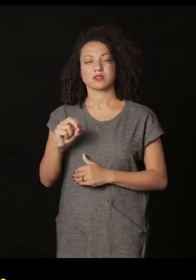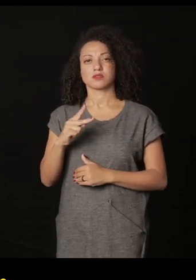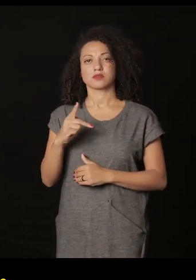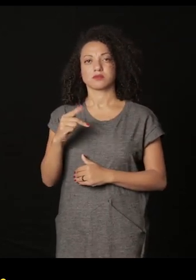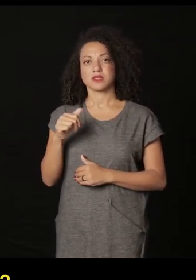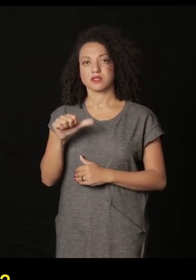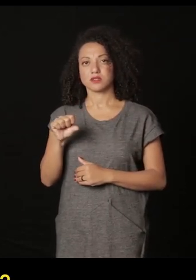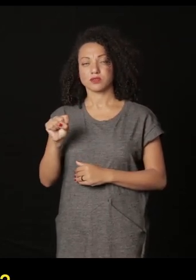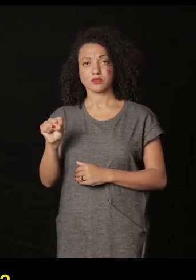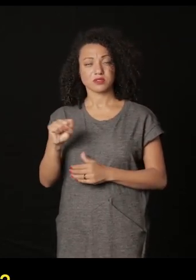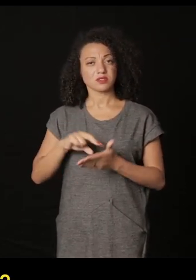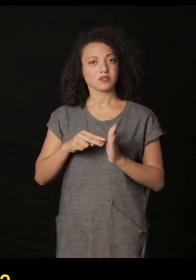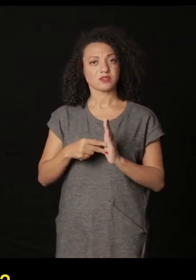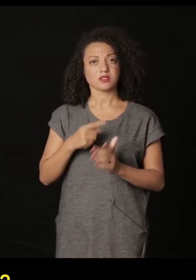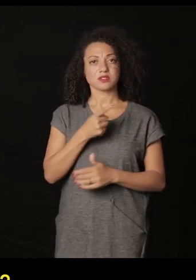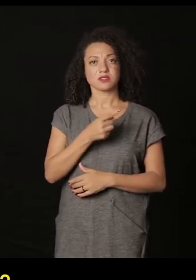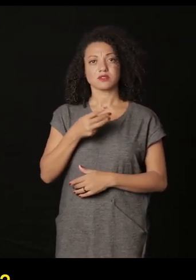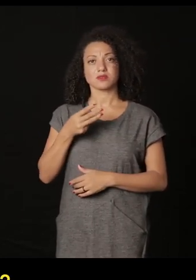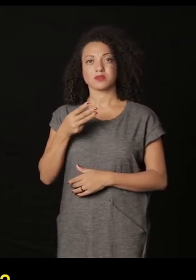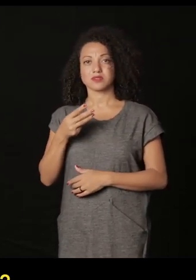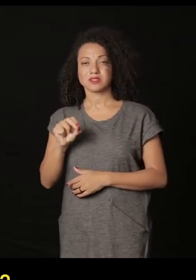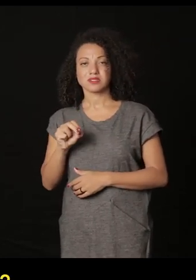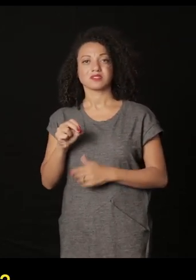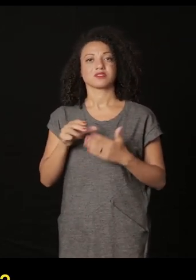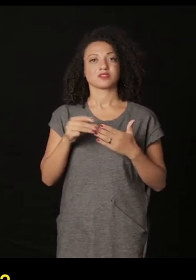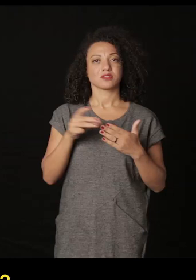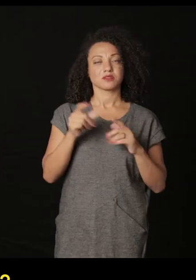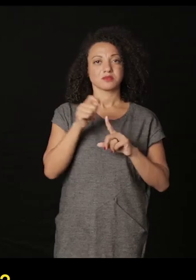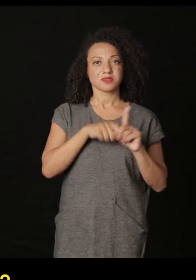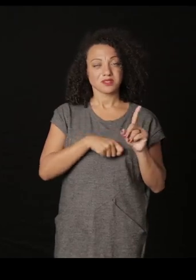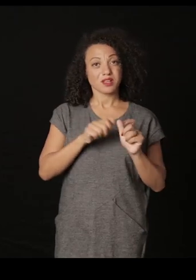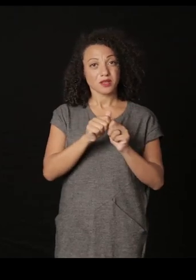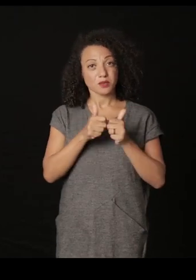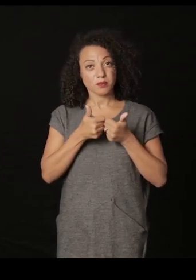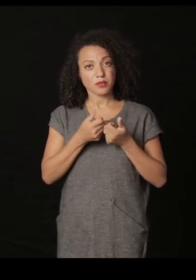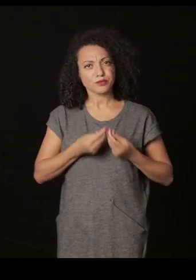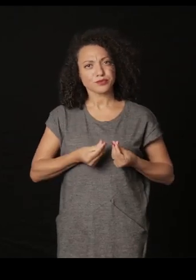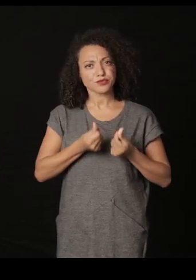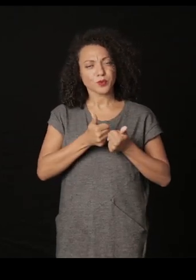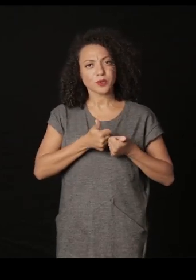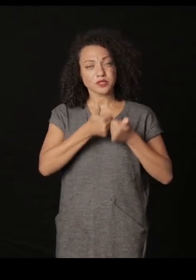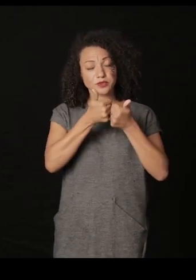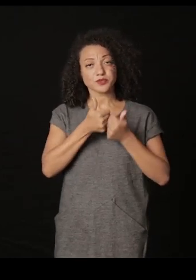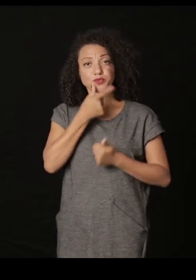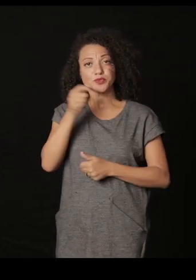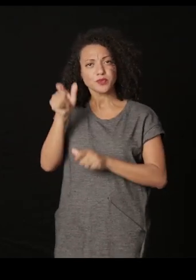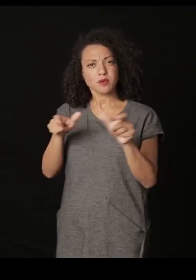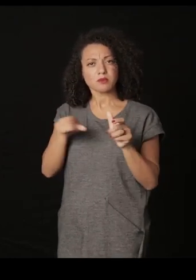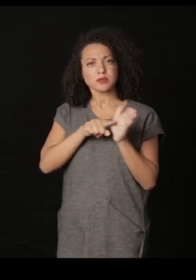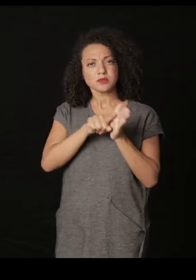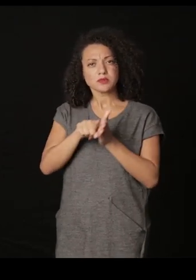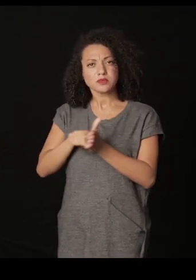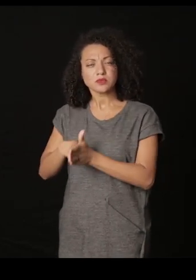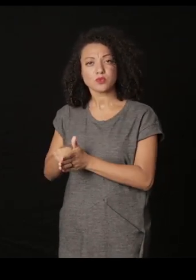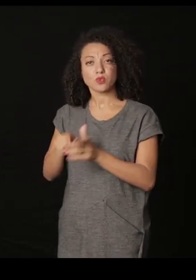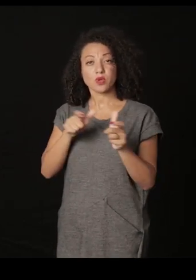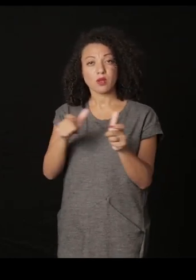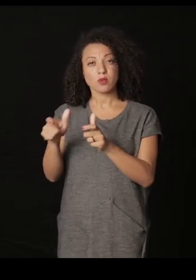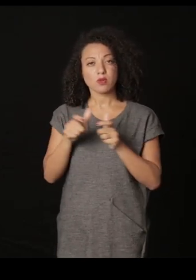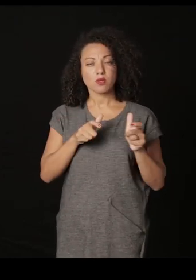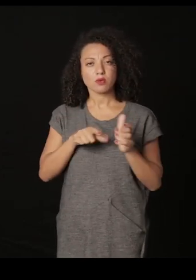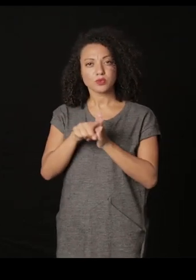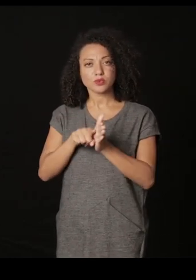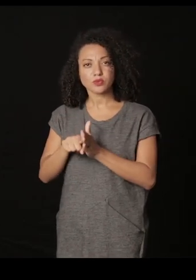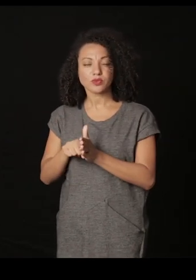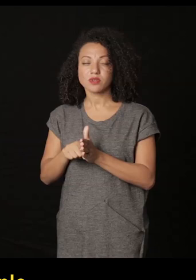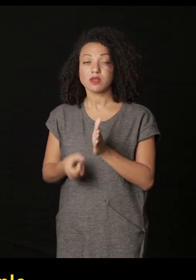500 pesos. Alias, ¿cuántos dólares son? 130 dólares por mes. Y ahí el pán va a quedarse mejor de calidad. Él hizo esa pesquisa en muchos lugares